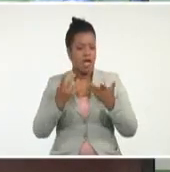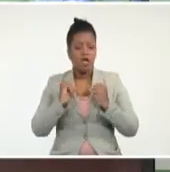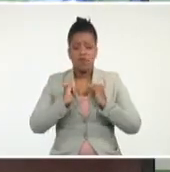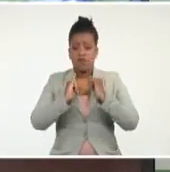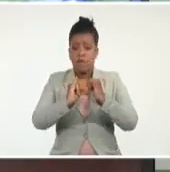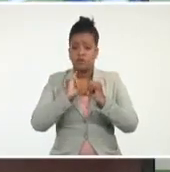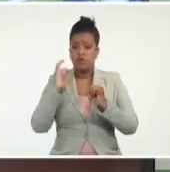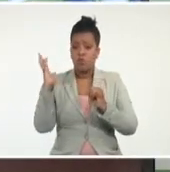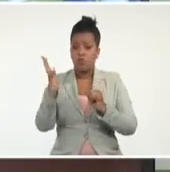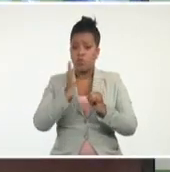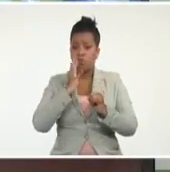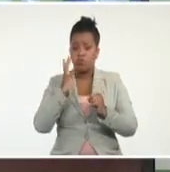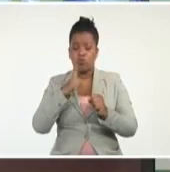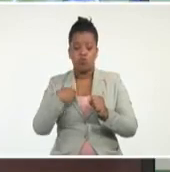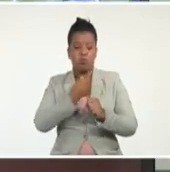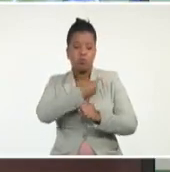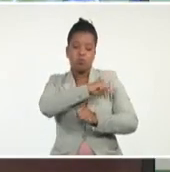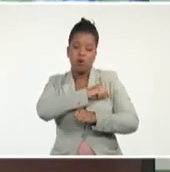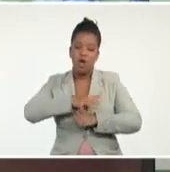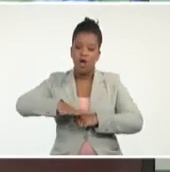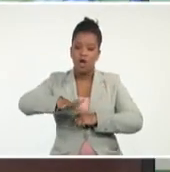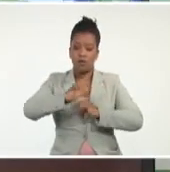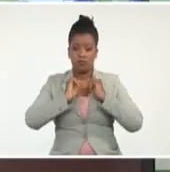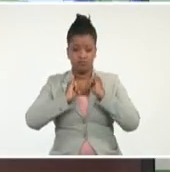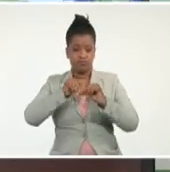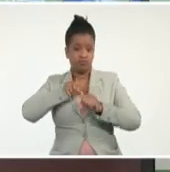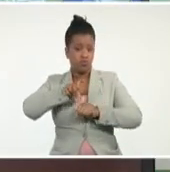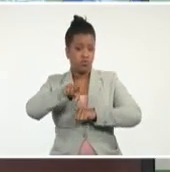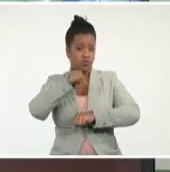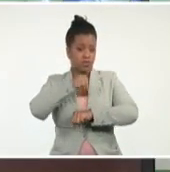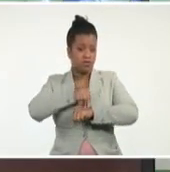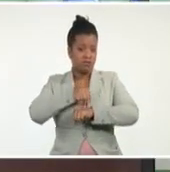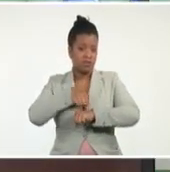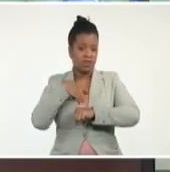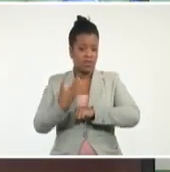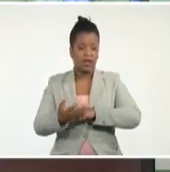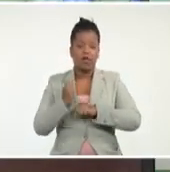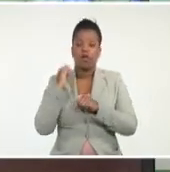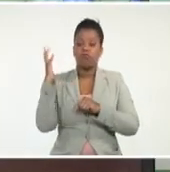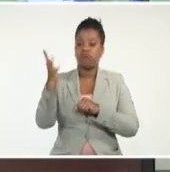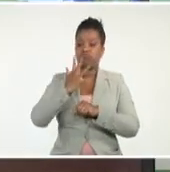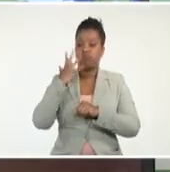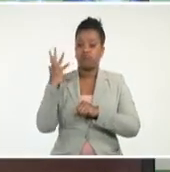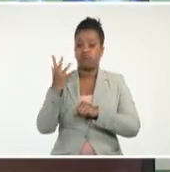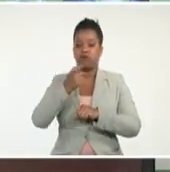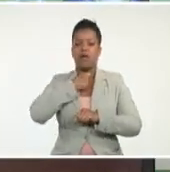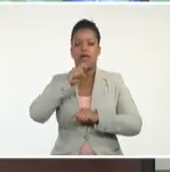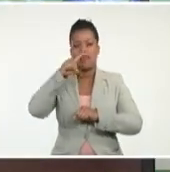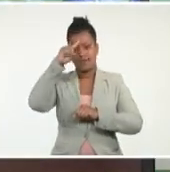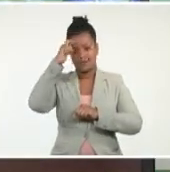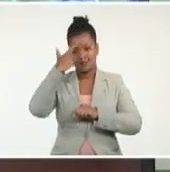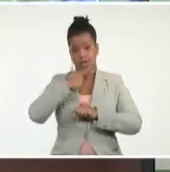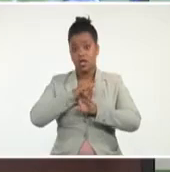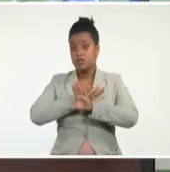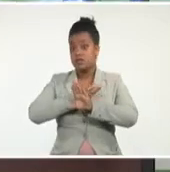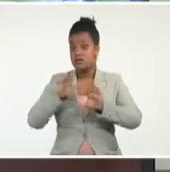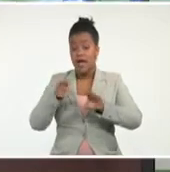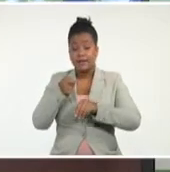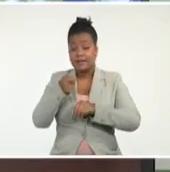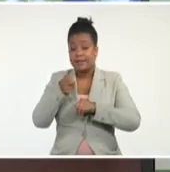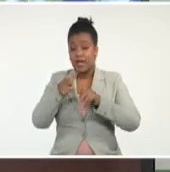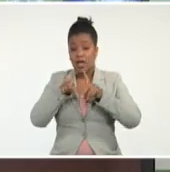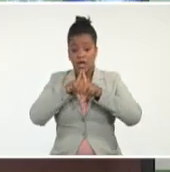llevando a nuestro pueblo las últimas informaciones acerca de la tormenta tropical Elsa que está ya muy próxima